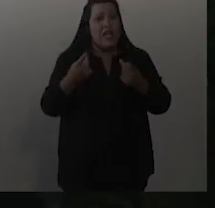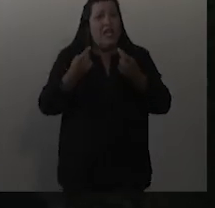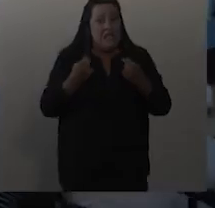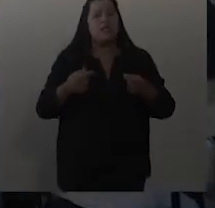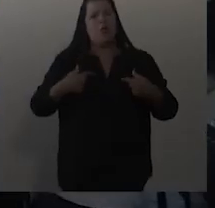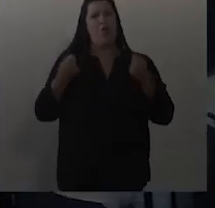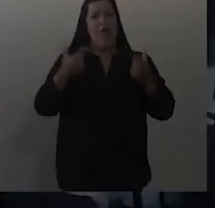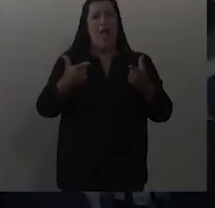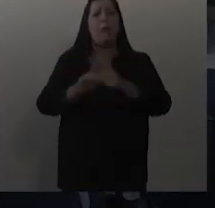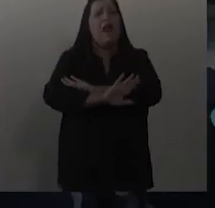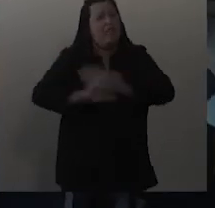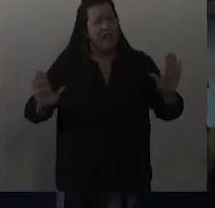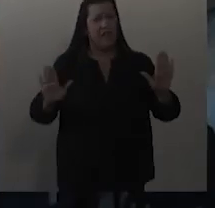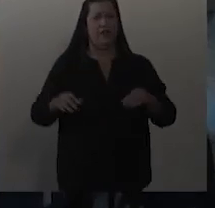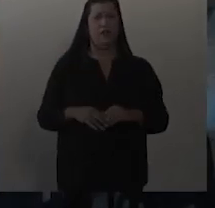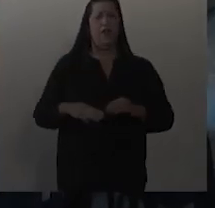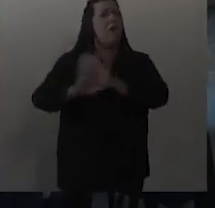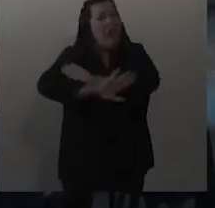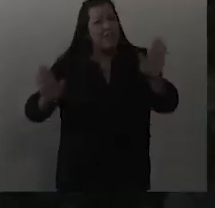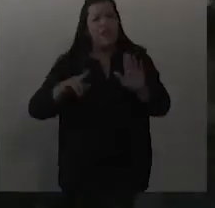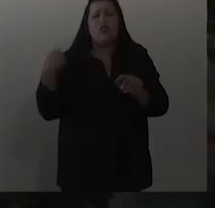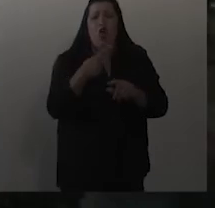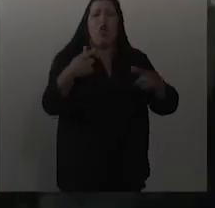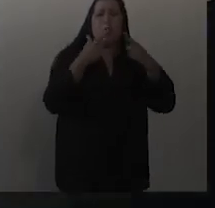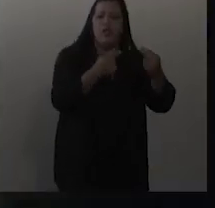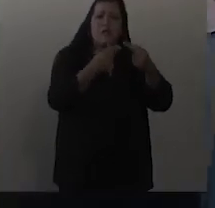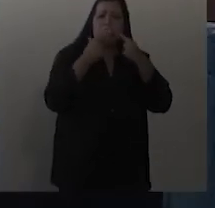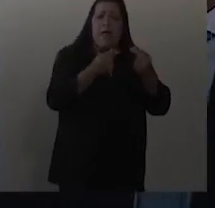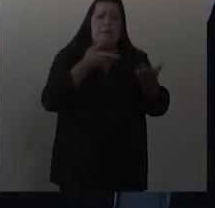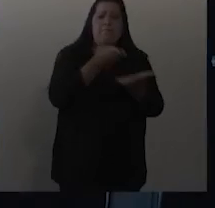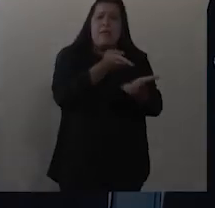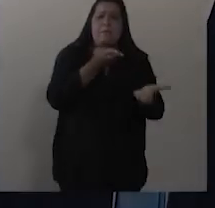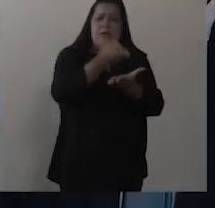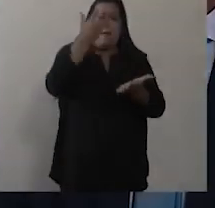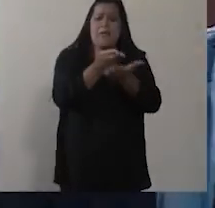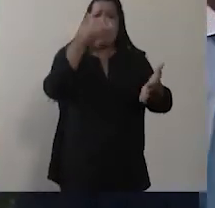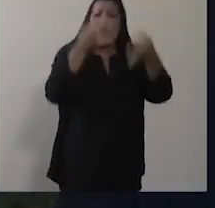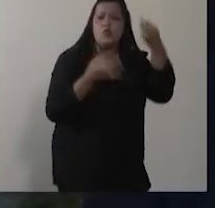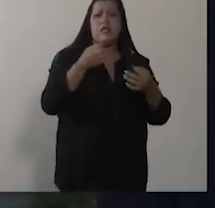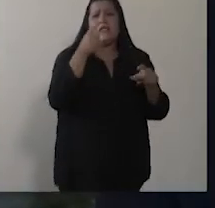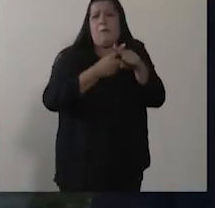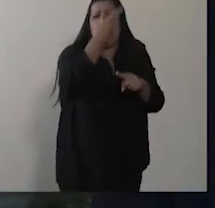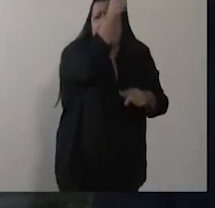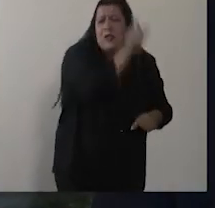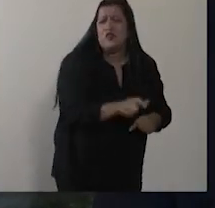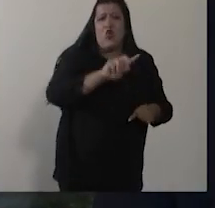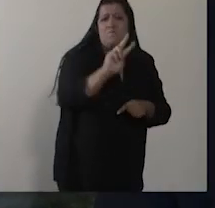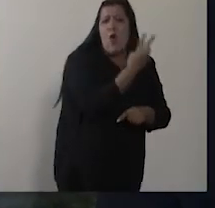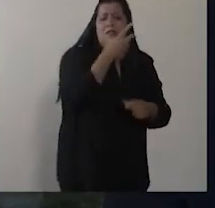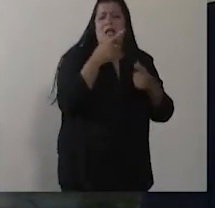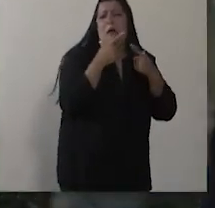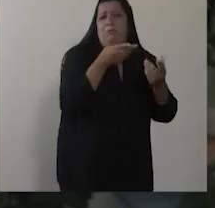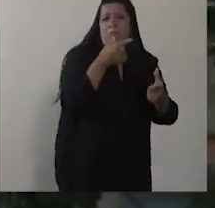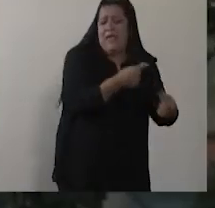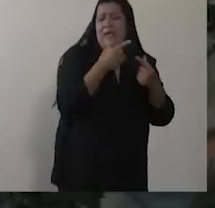que hoy de una vez por todas dejemos de reclamar justicia para uno, justicia para el otro y que